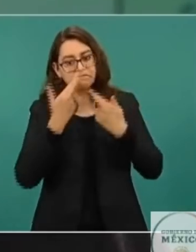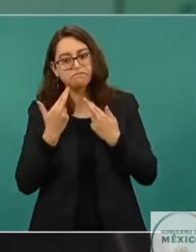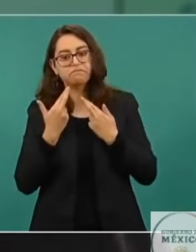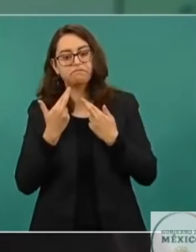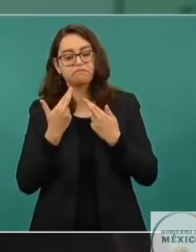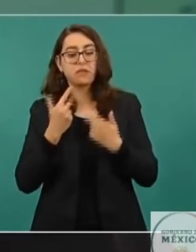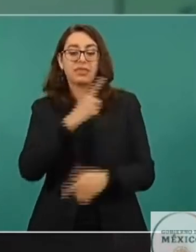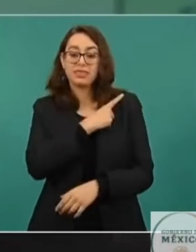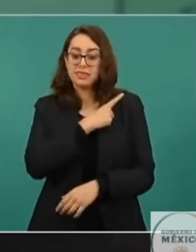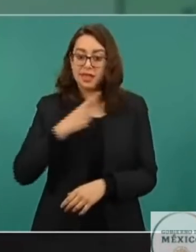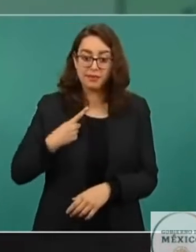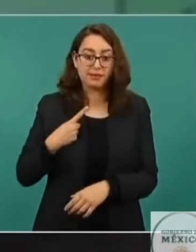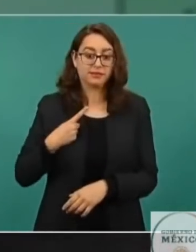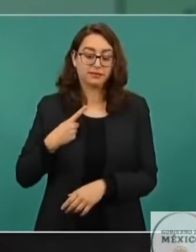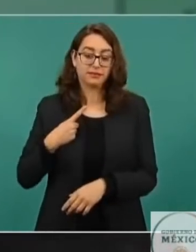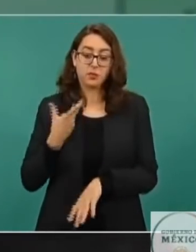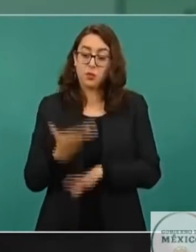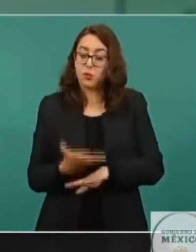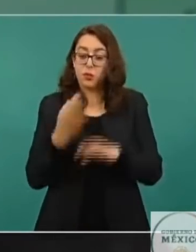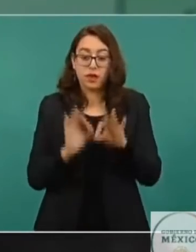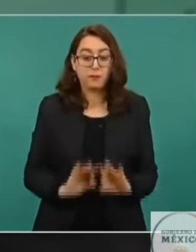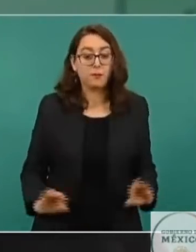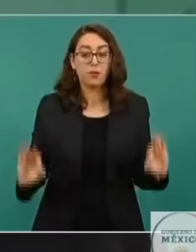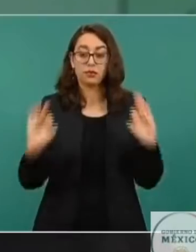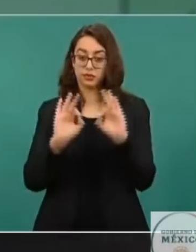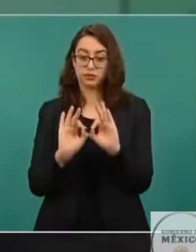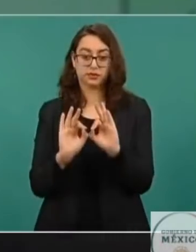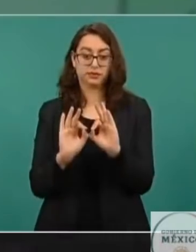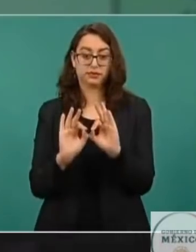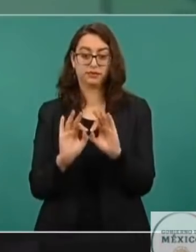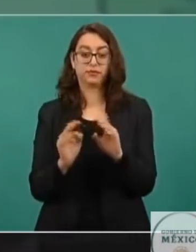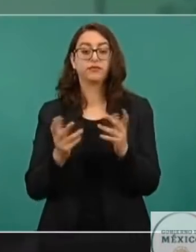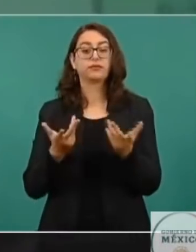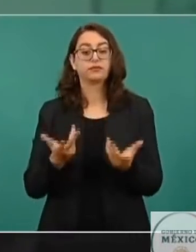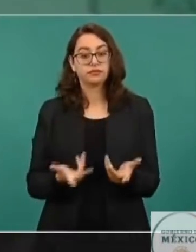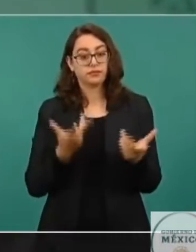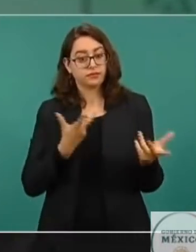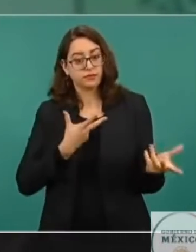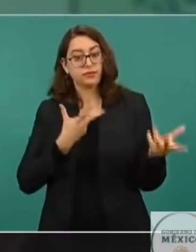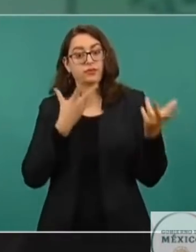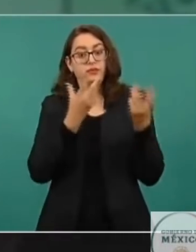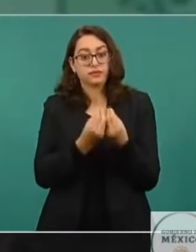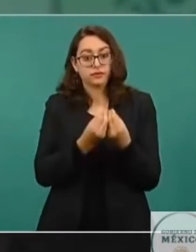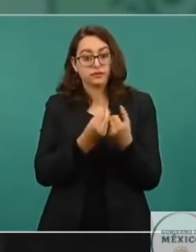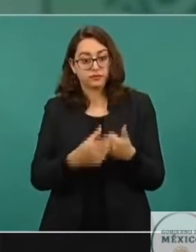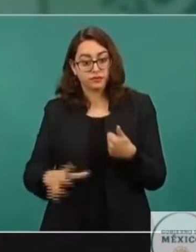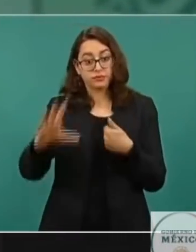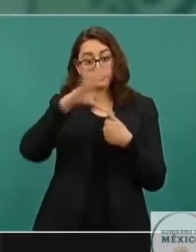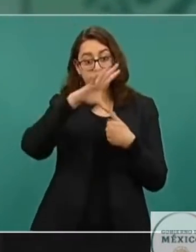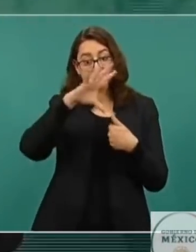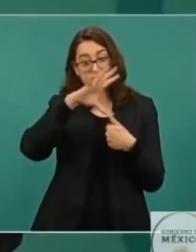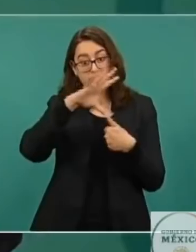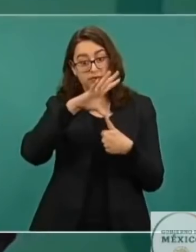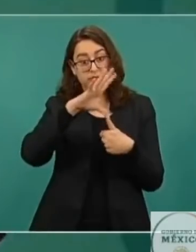es fundamental el que nos fortalezcamos como región en el mundo,